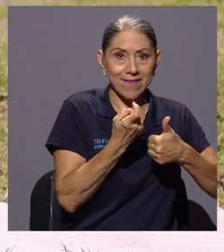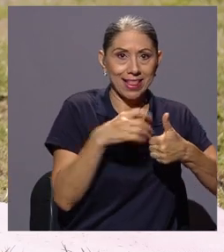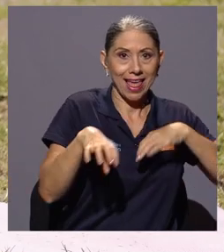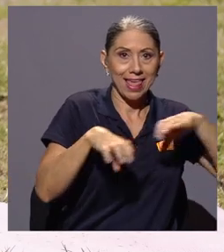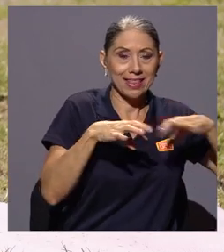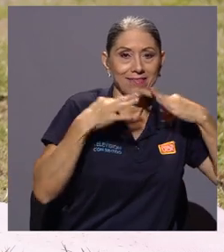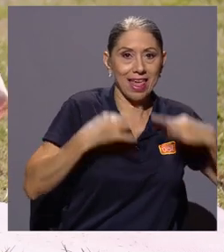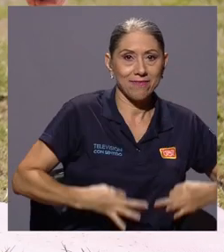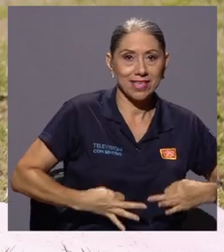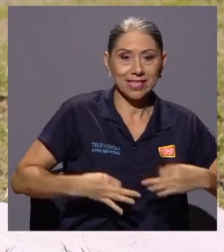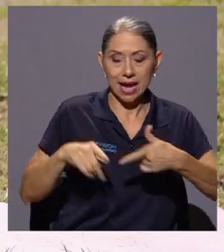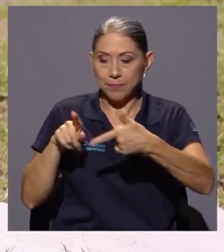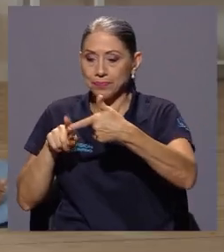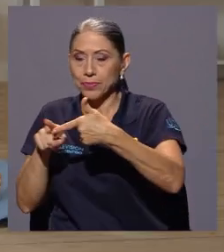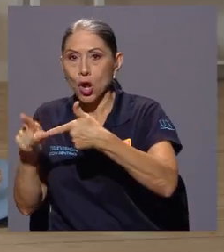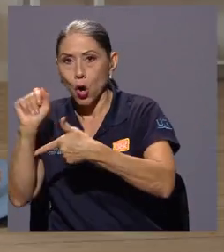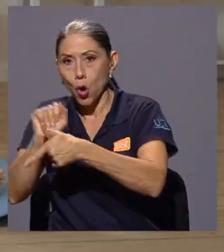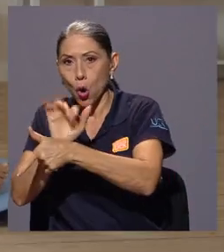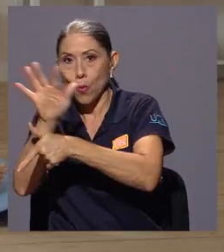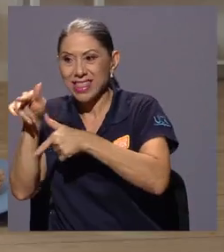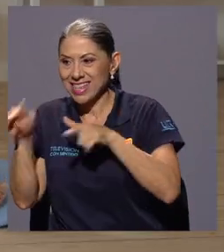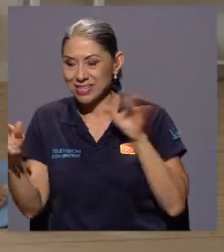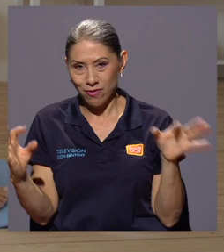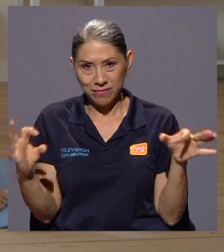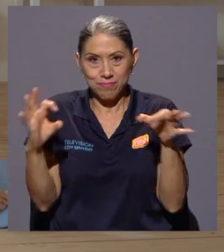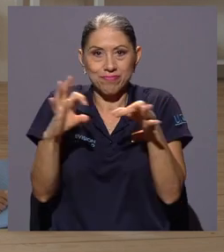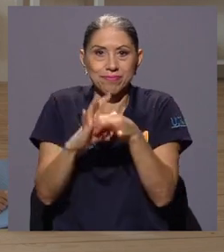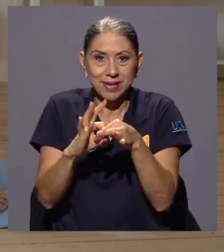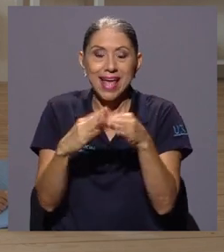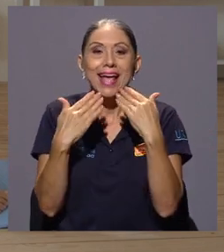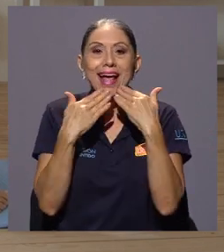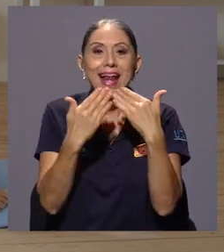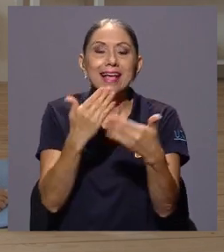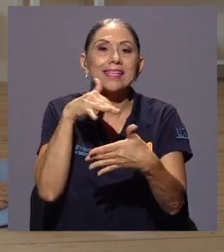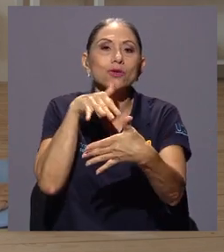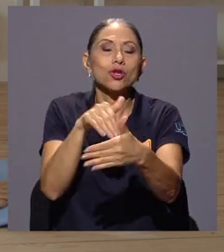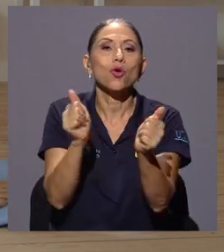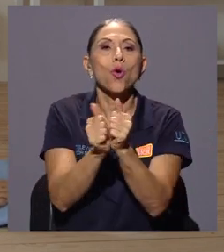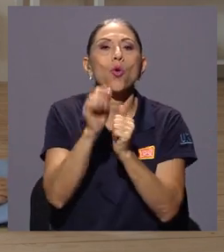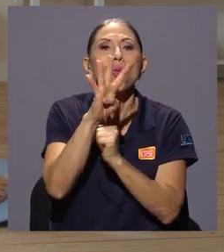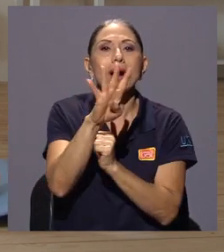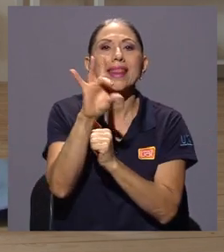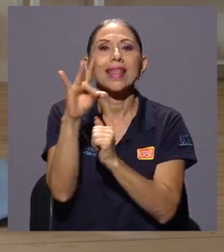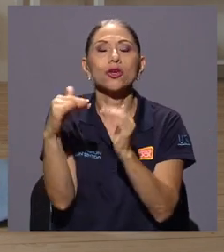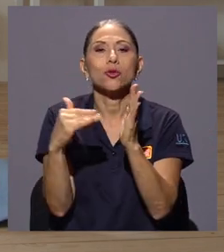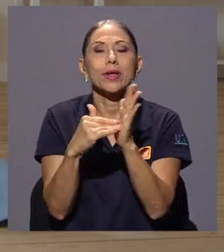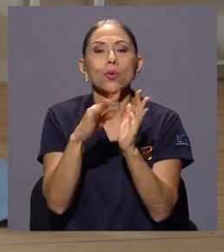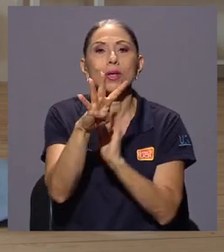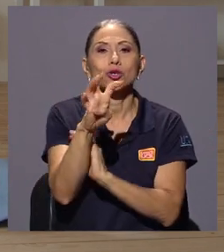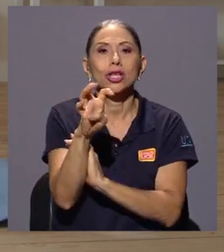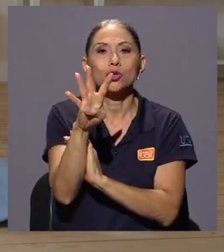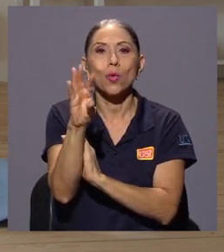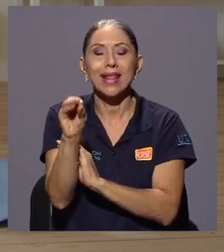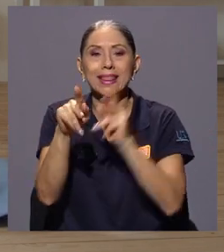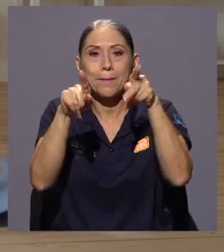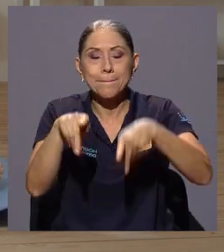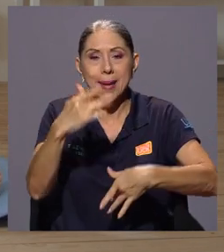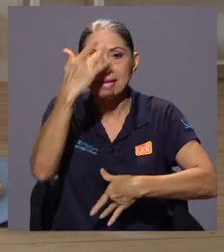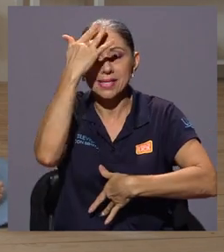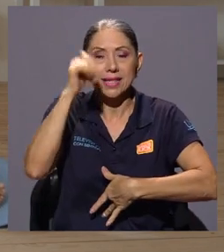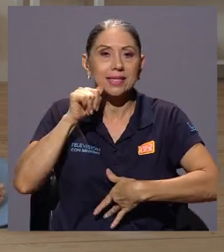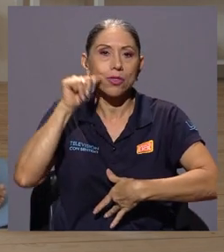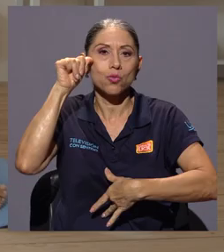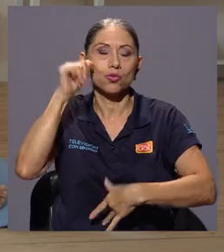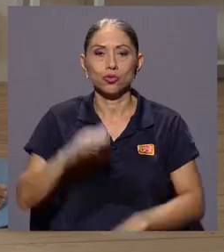física y COVID-19, gracias a un estudio con 48,440 pacientes adultos.